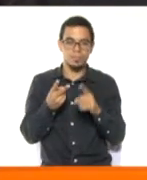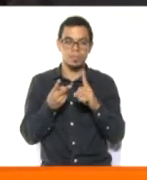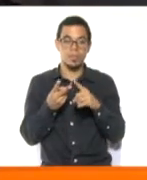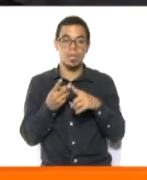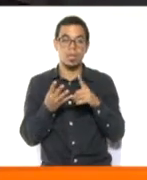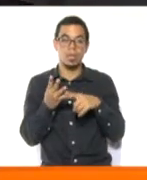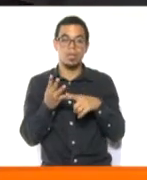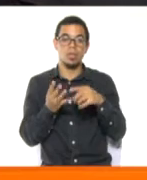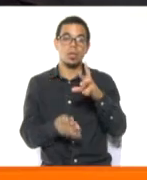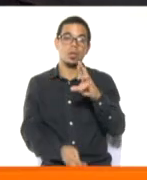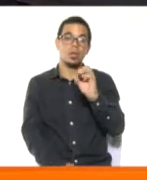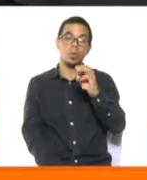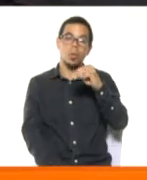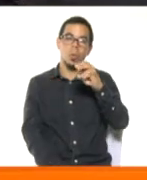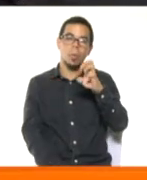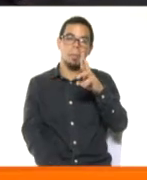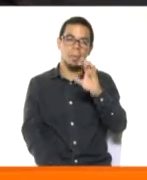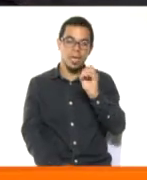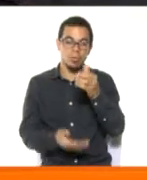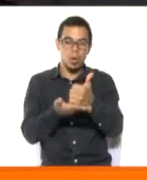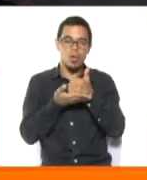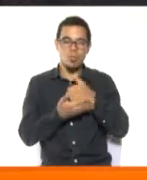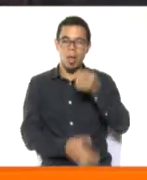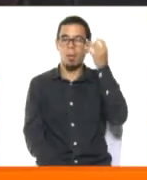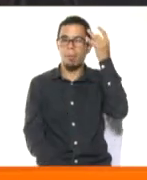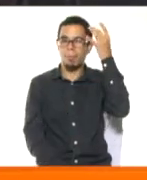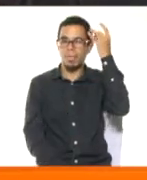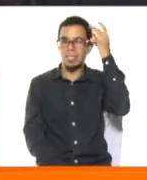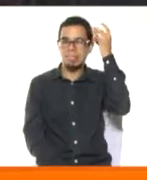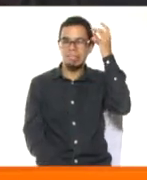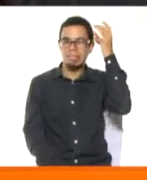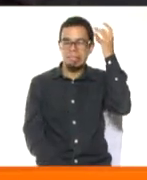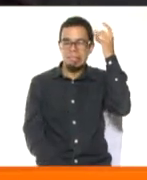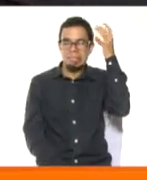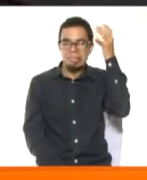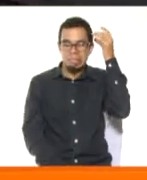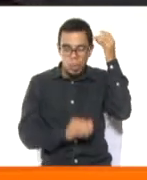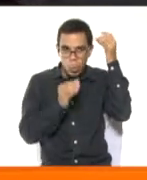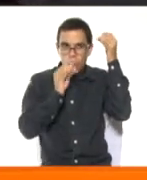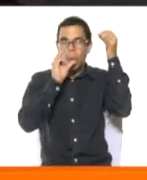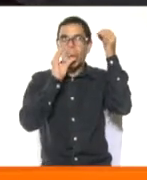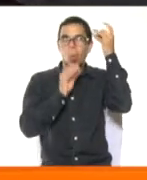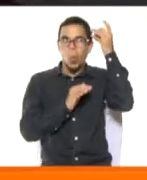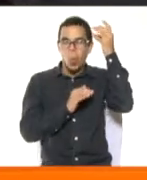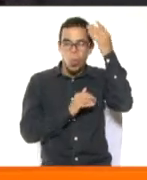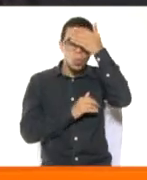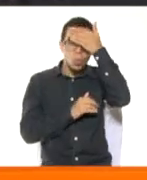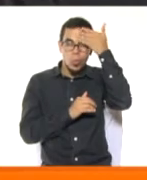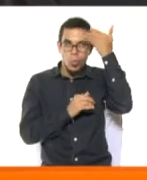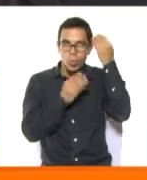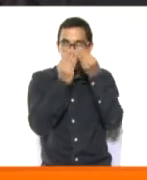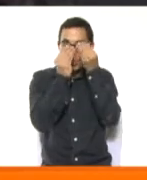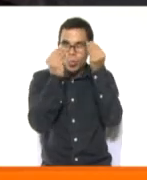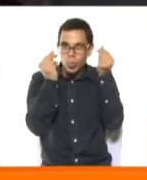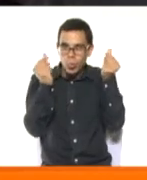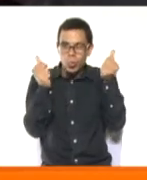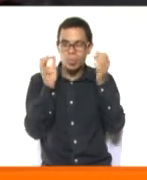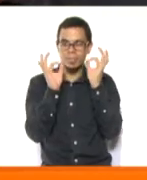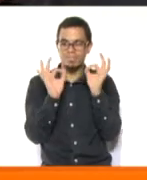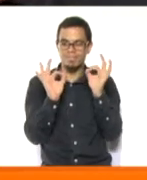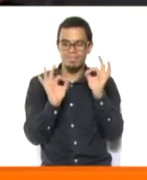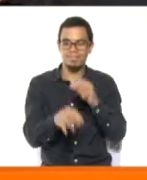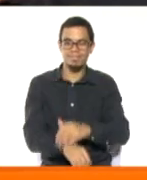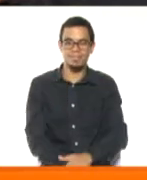sirve para los dolores de cabeza. Y también lo pudimos usar en la cocina. Así mismo es Belkis. Claro, en Navidad le podemos poner al